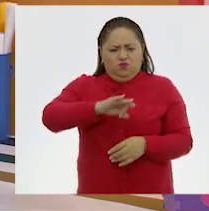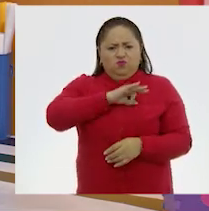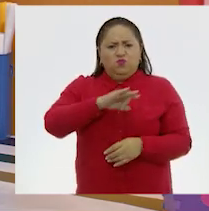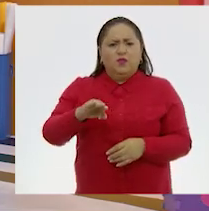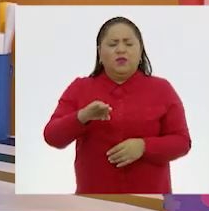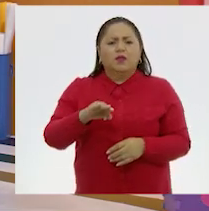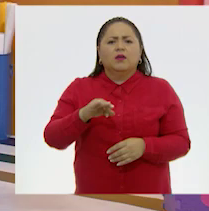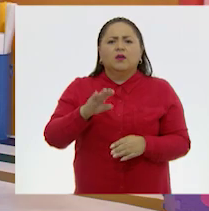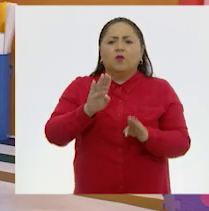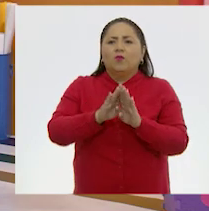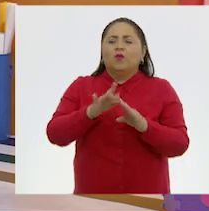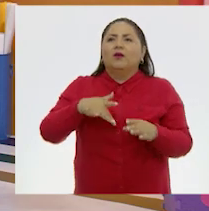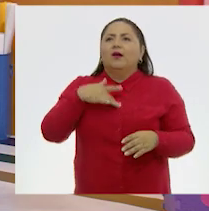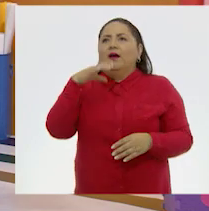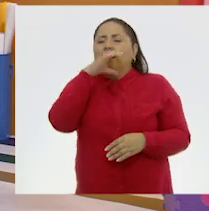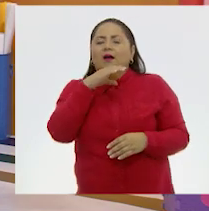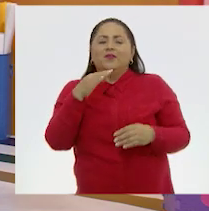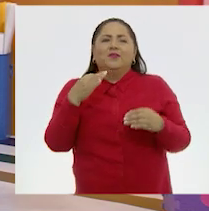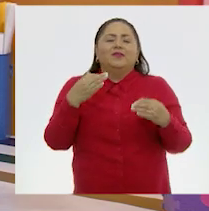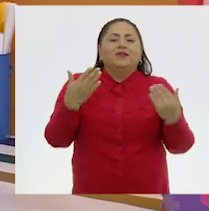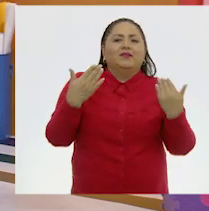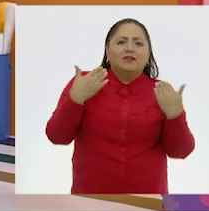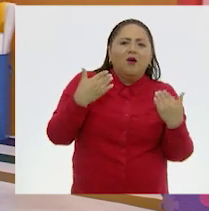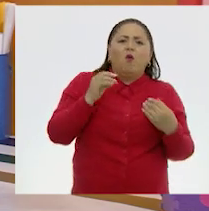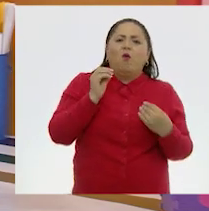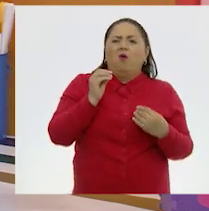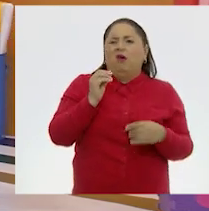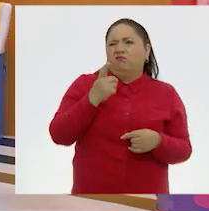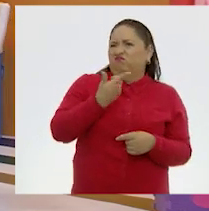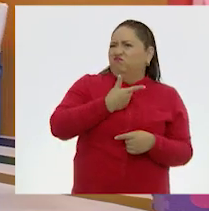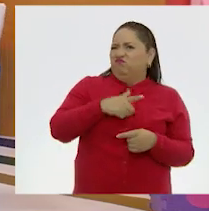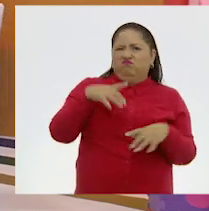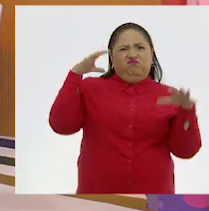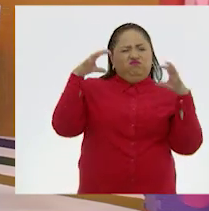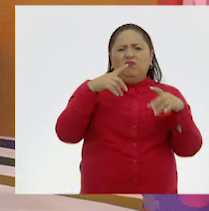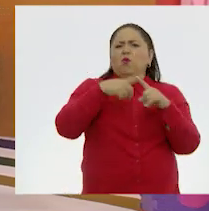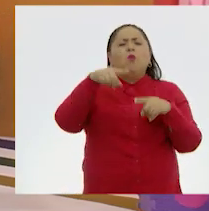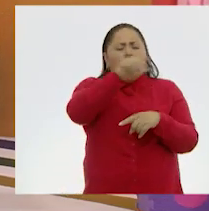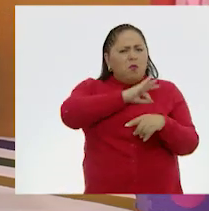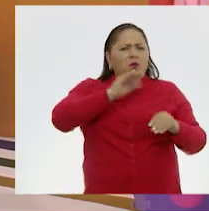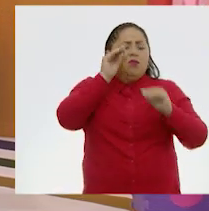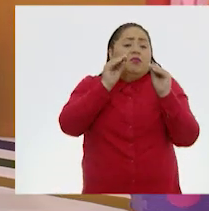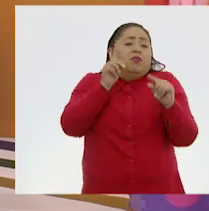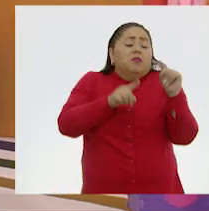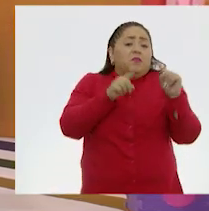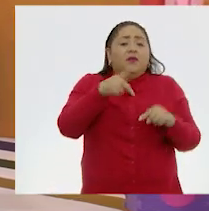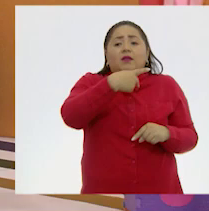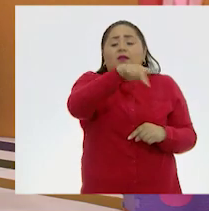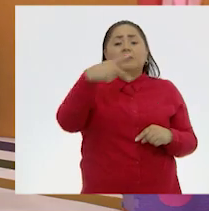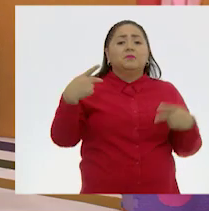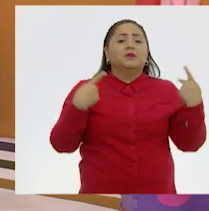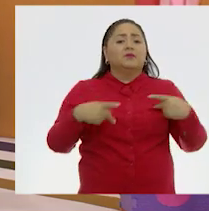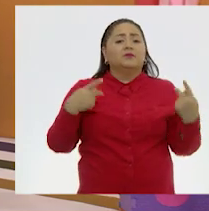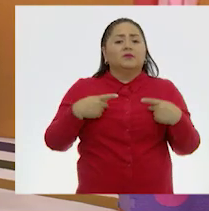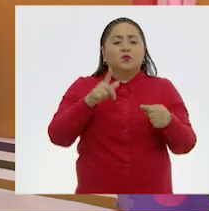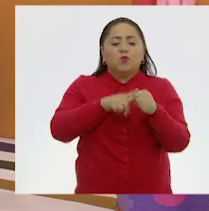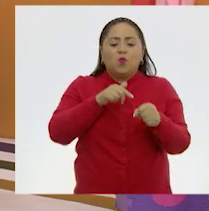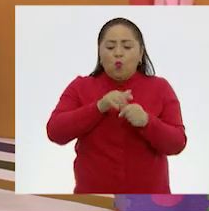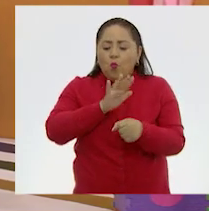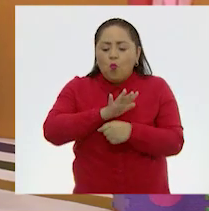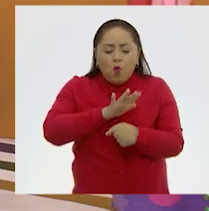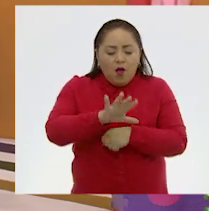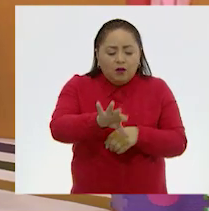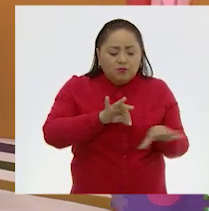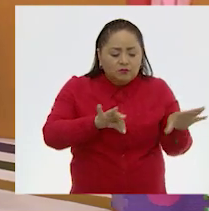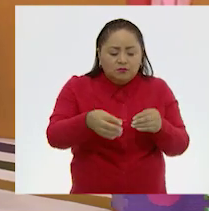de vivir agradable y cómodamente, o desagradable e incómodamente, dependiendo también de la elección de los colores que tengamos